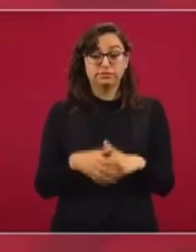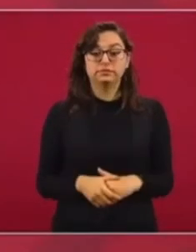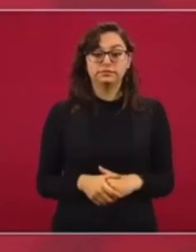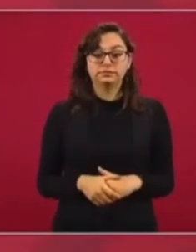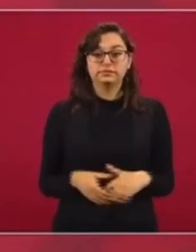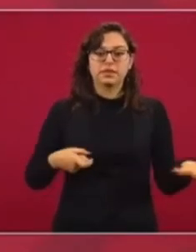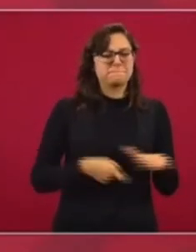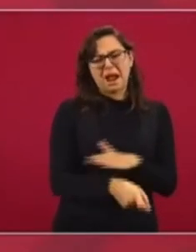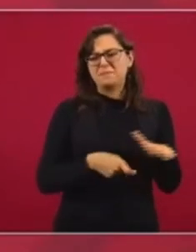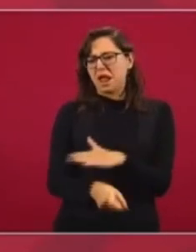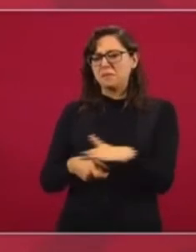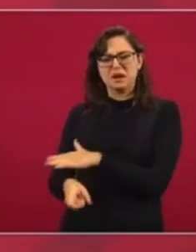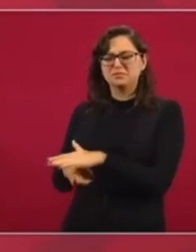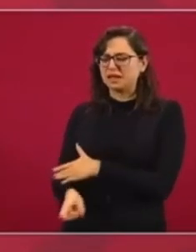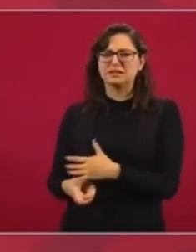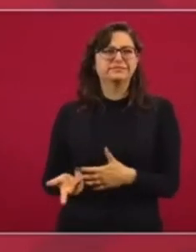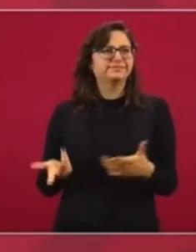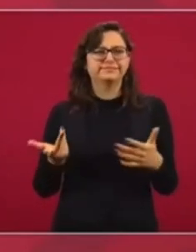son sobornos,